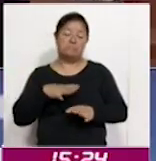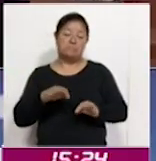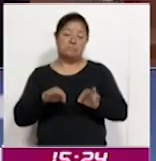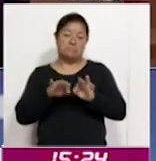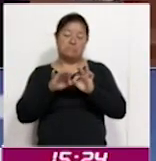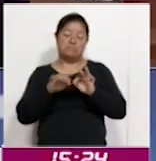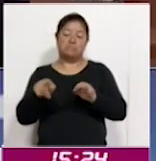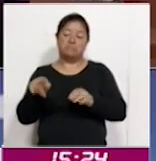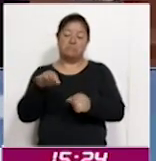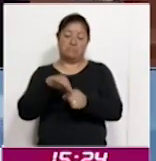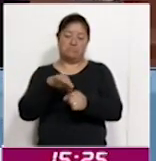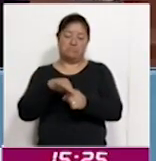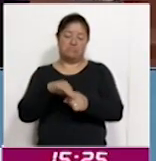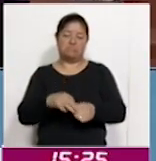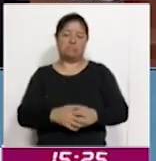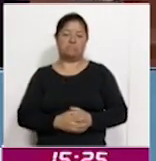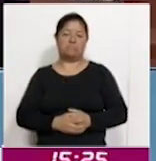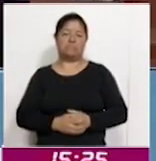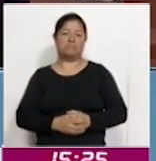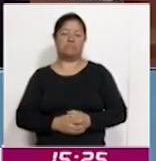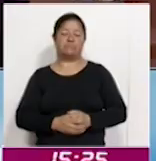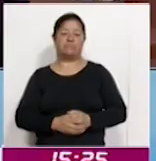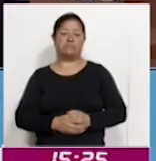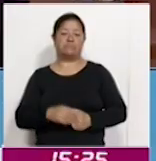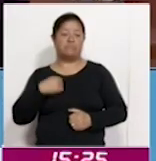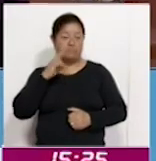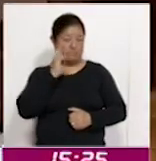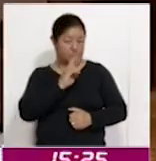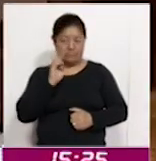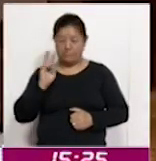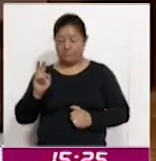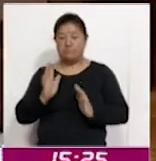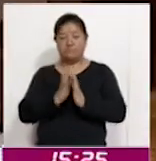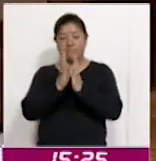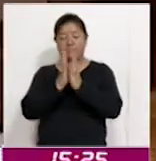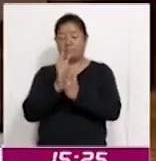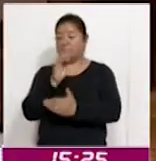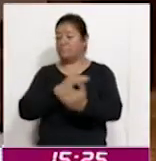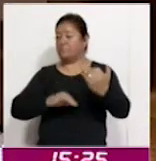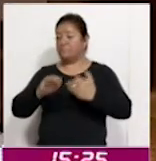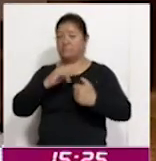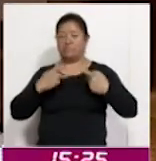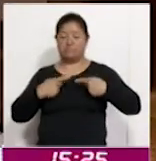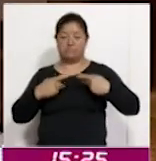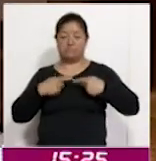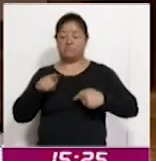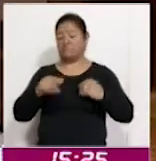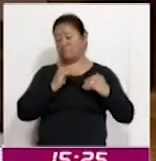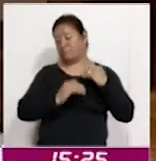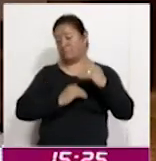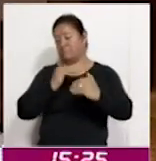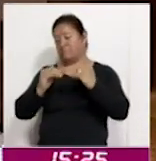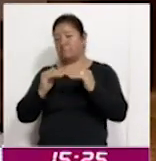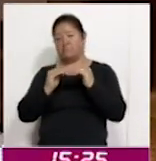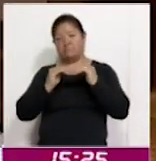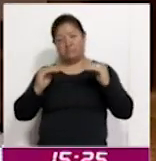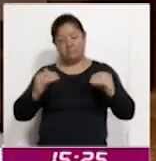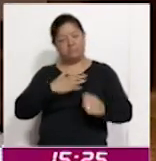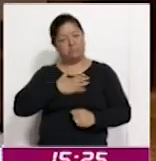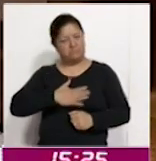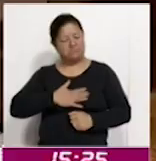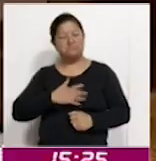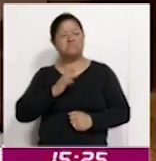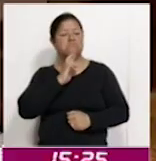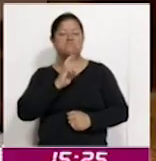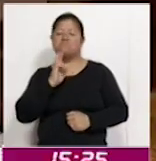¿Privó ahí o se vio la participación de la ciudadanía en un proceso democrático? ¿Hubo muy